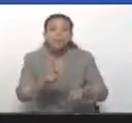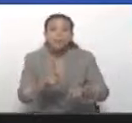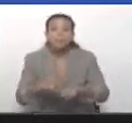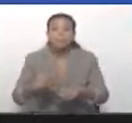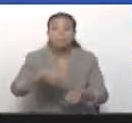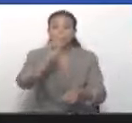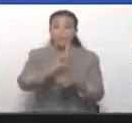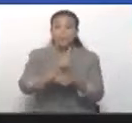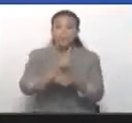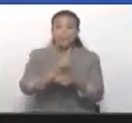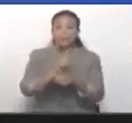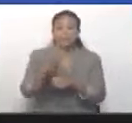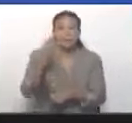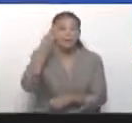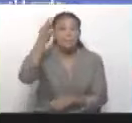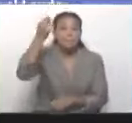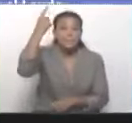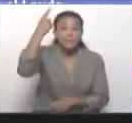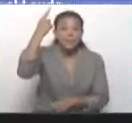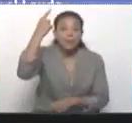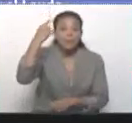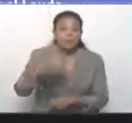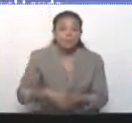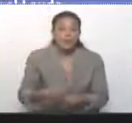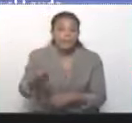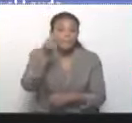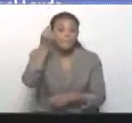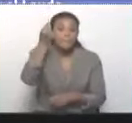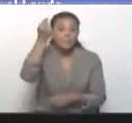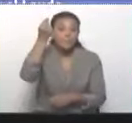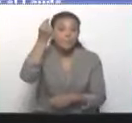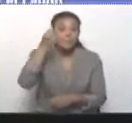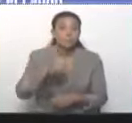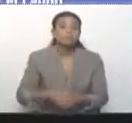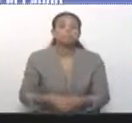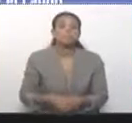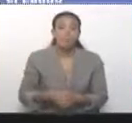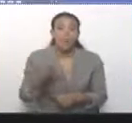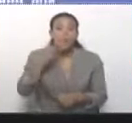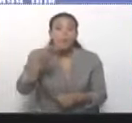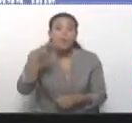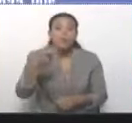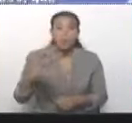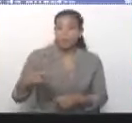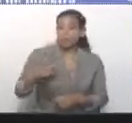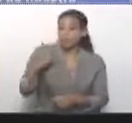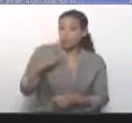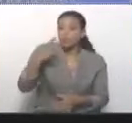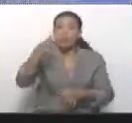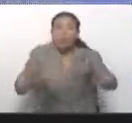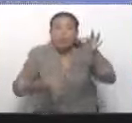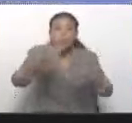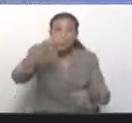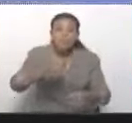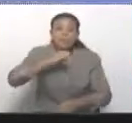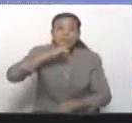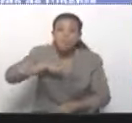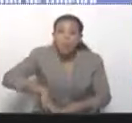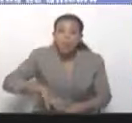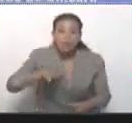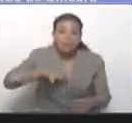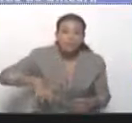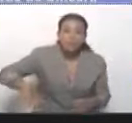Primera vez que se le dan todos los argumentos políticos, diplomáticos, jurídicos, históricos,